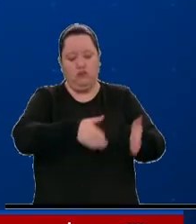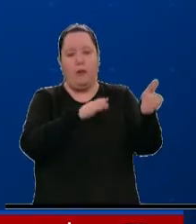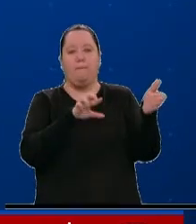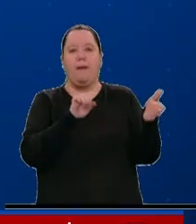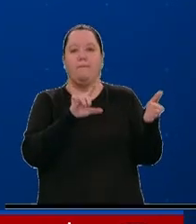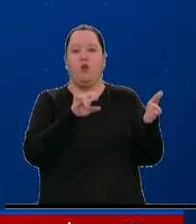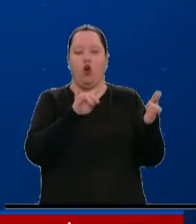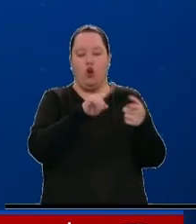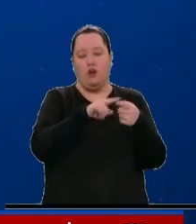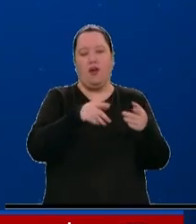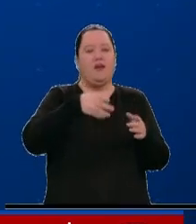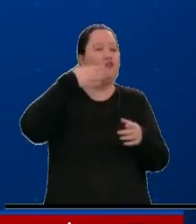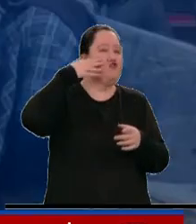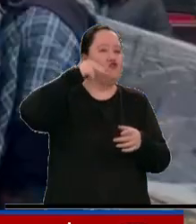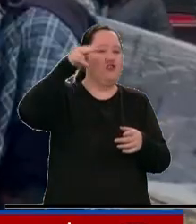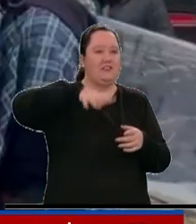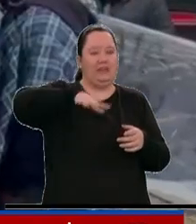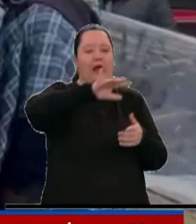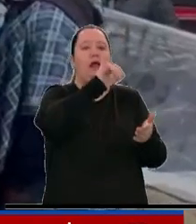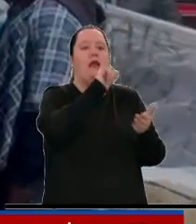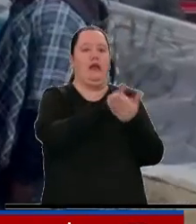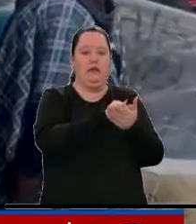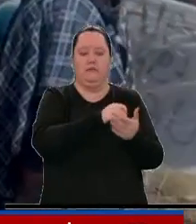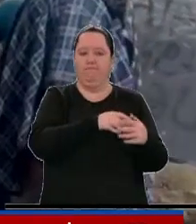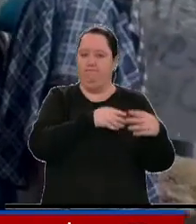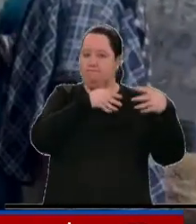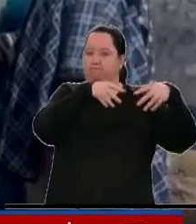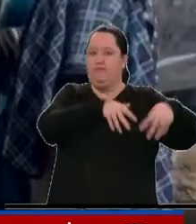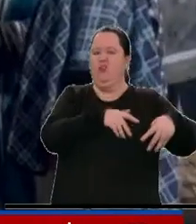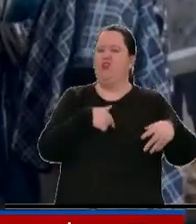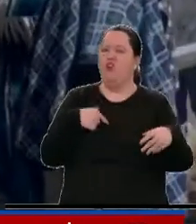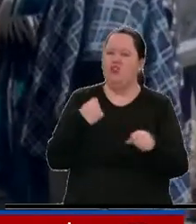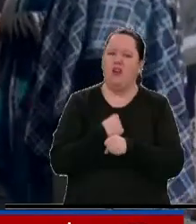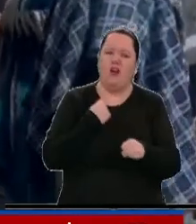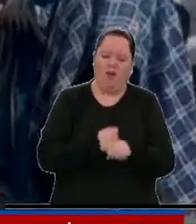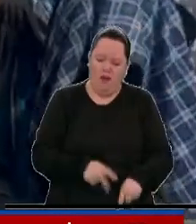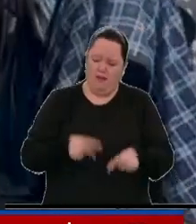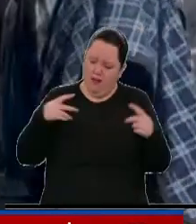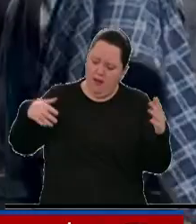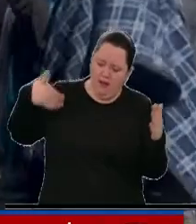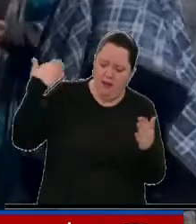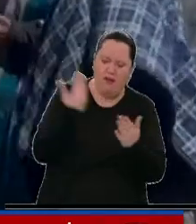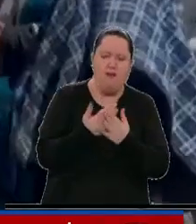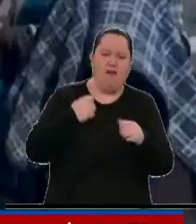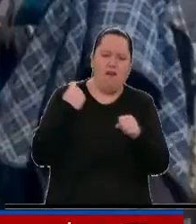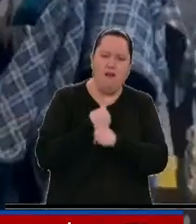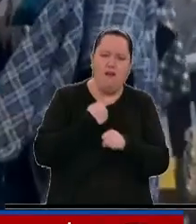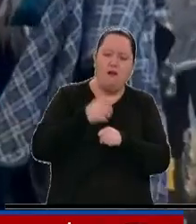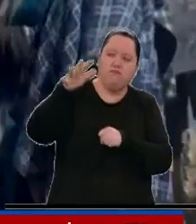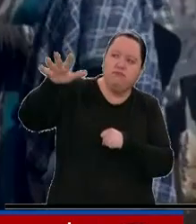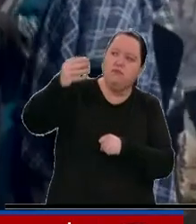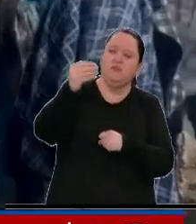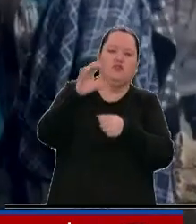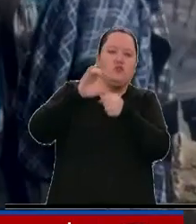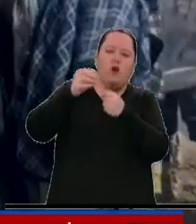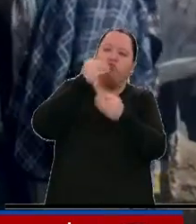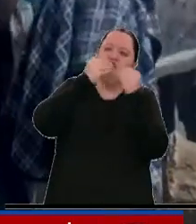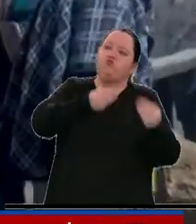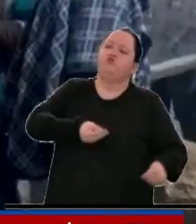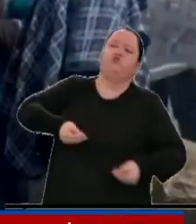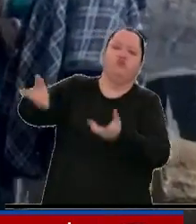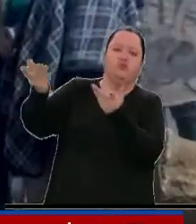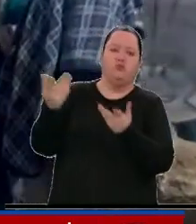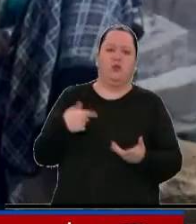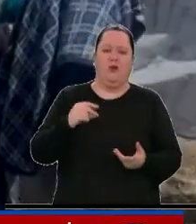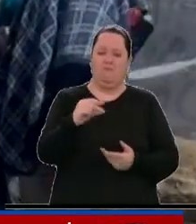Pamplona, norte de Santandir. Somos los que hemos trabajado toda una vida para que las ciudades coman, que no nos